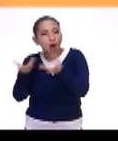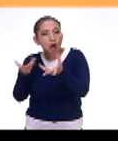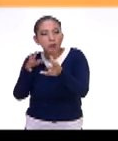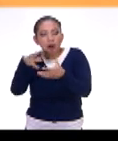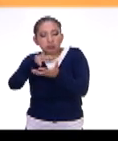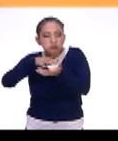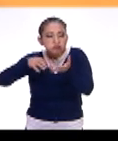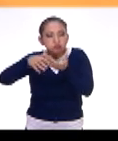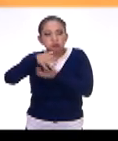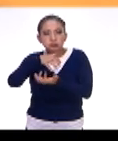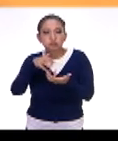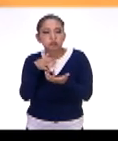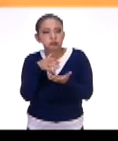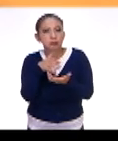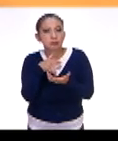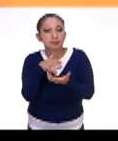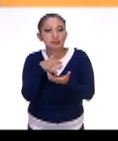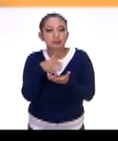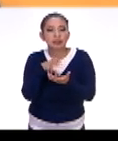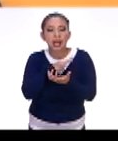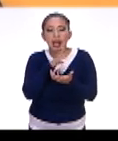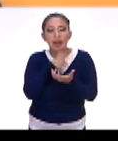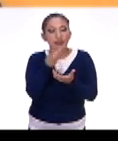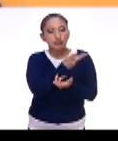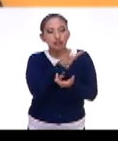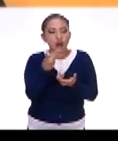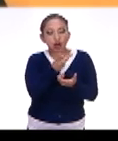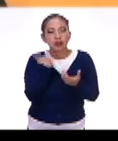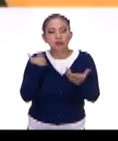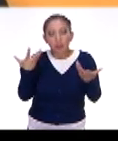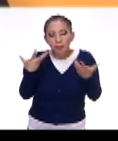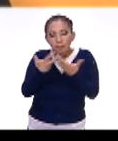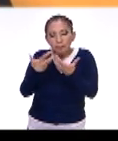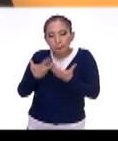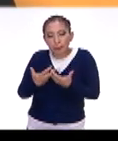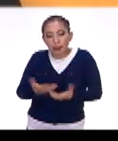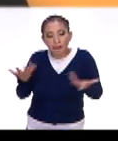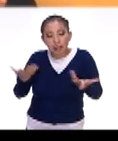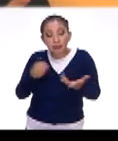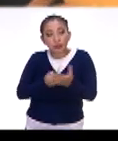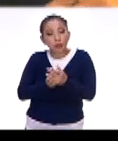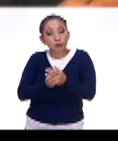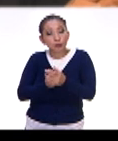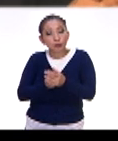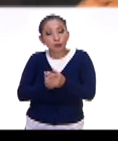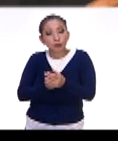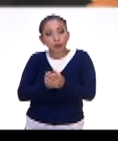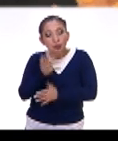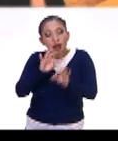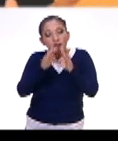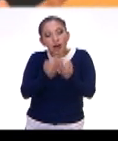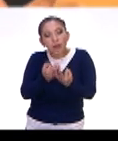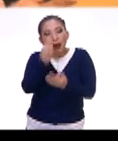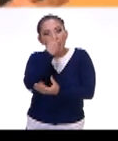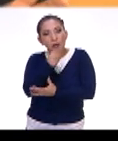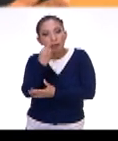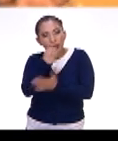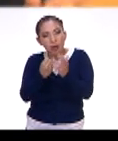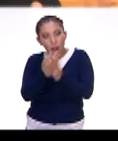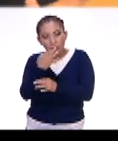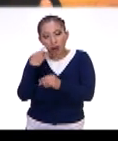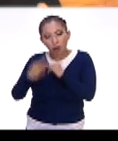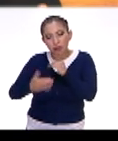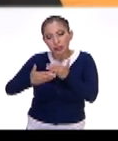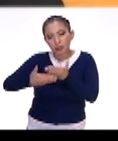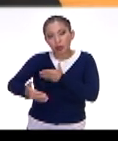mixtura. Ahí las dos se fueron mezclando y se fue creando una forma de comer. Al